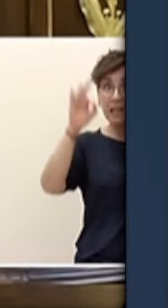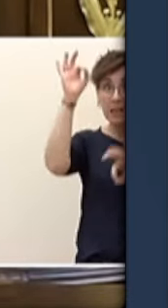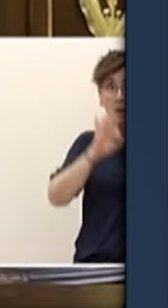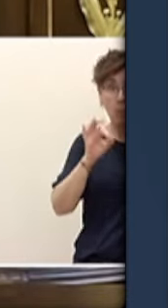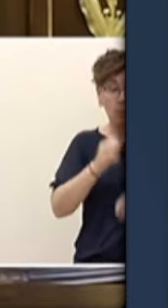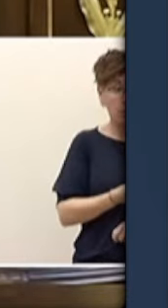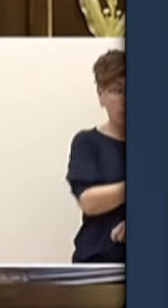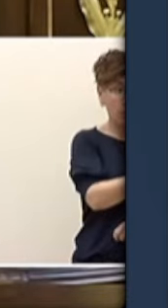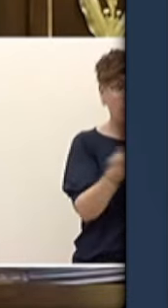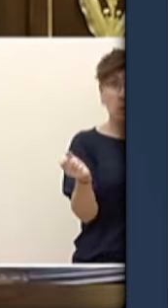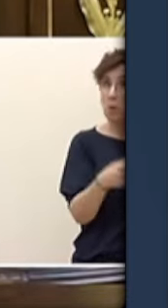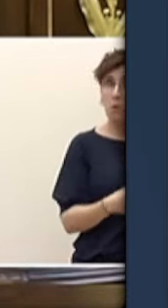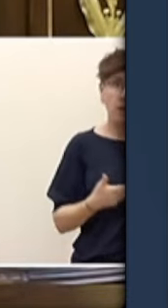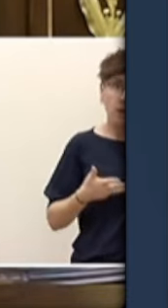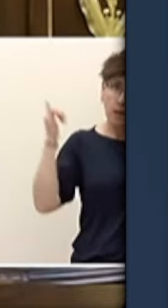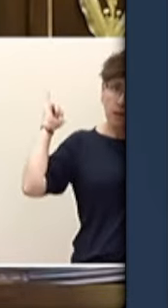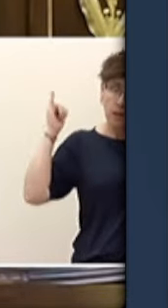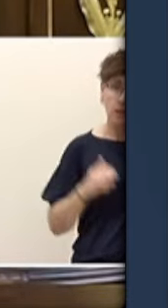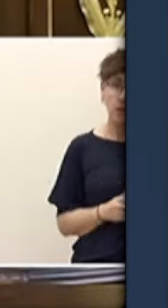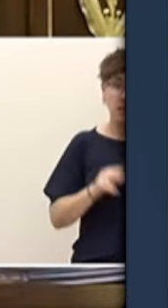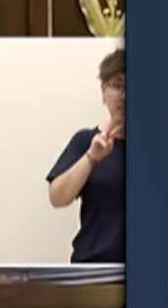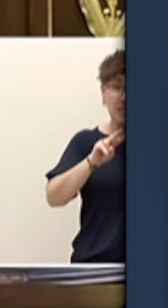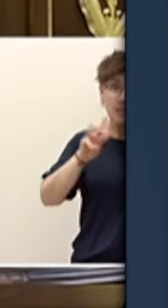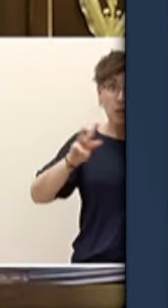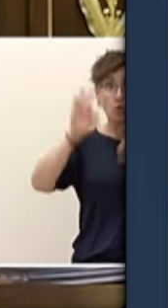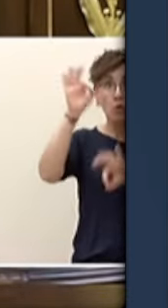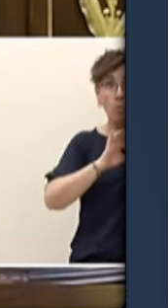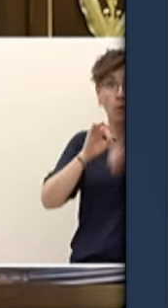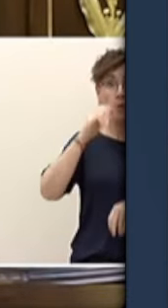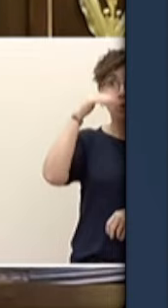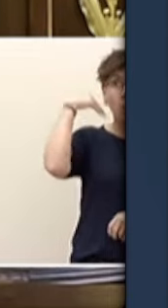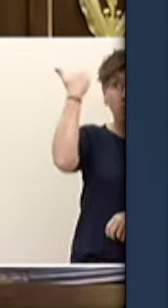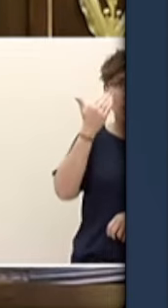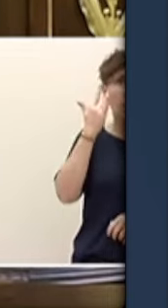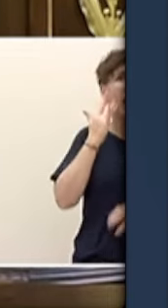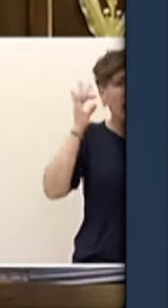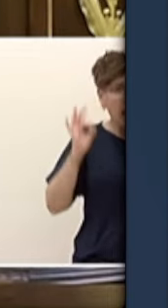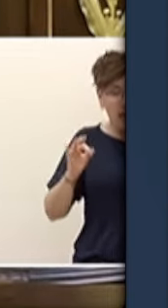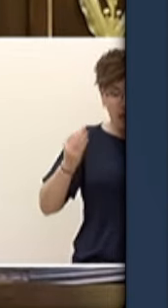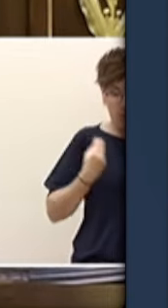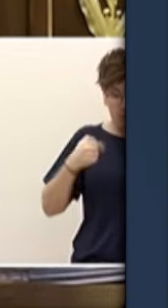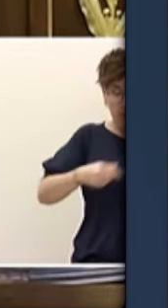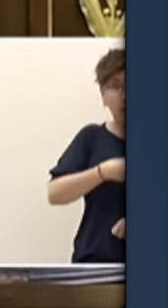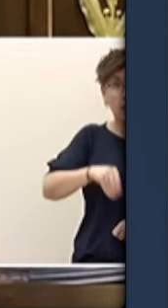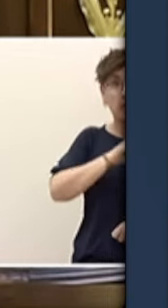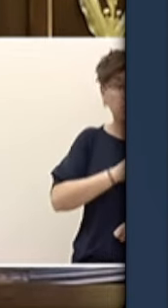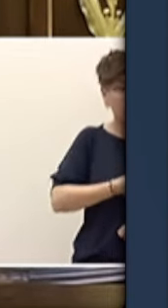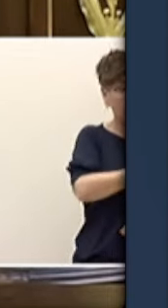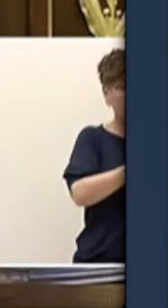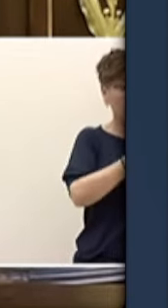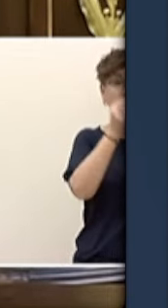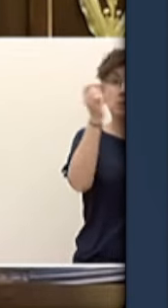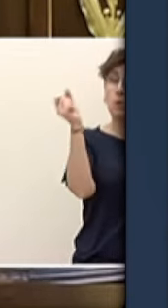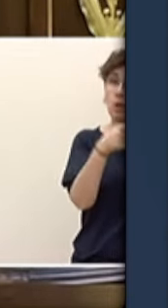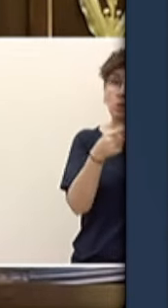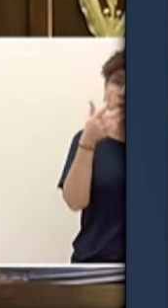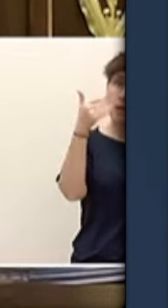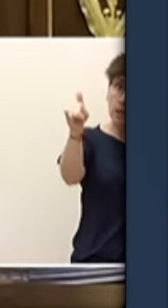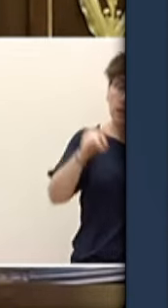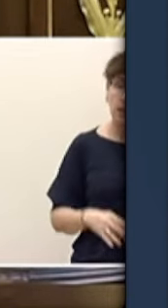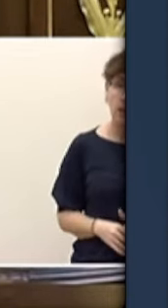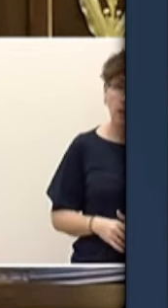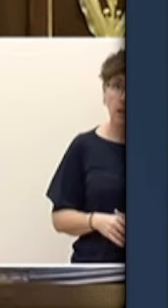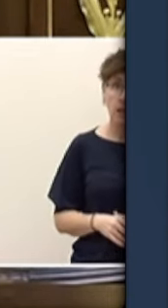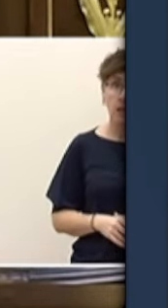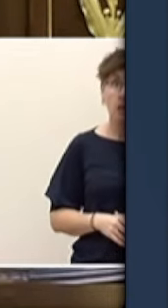marroquíes residentes legales en España no cotizan a la seguridad social. Y por supuesto que no cotizan a la seguridad social el 100% de